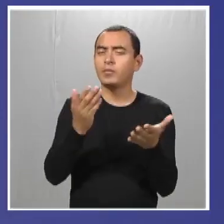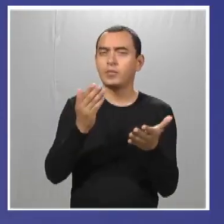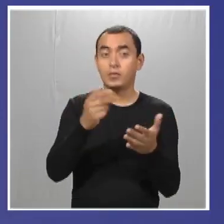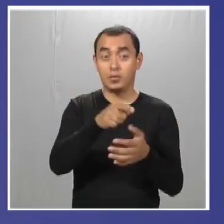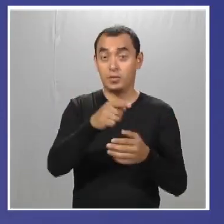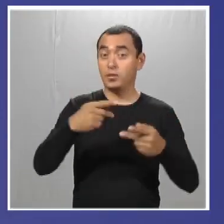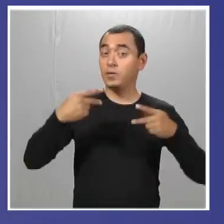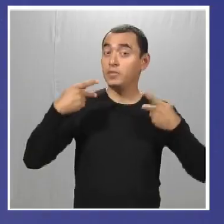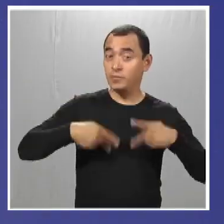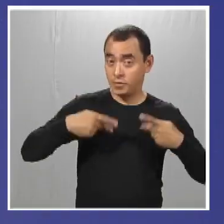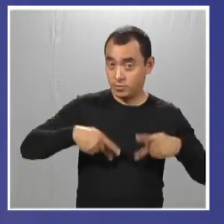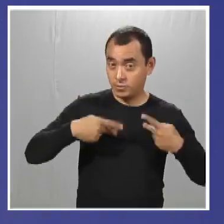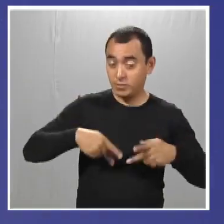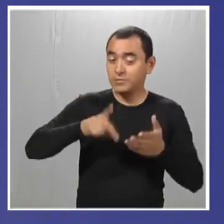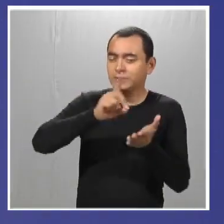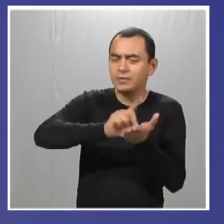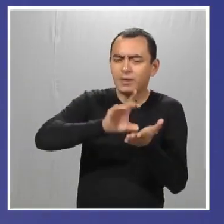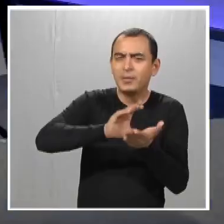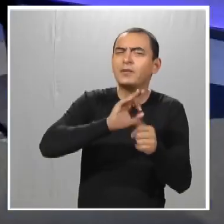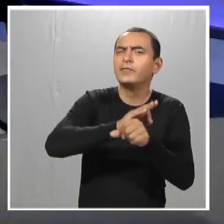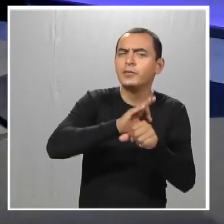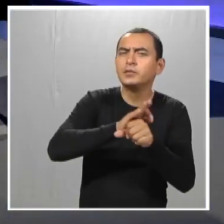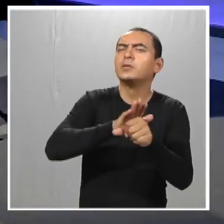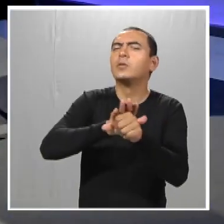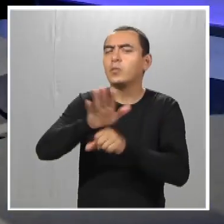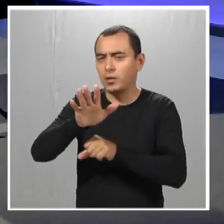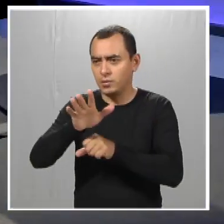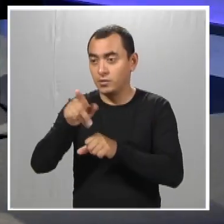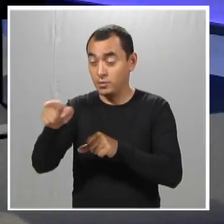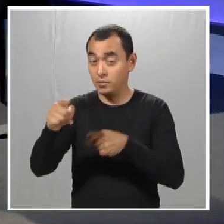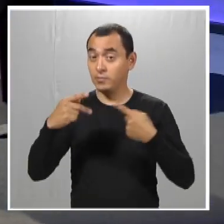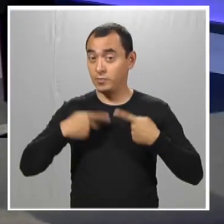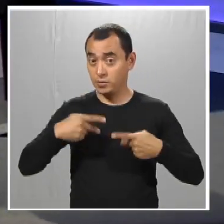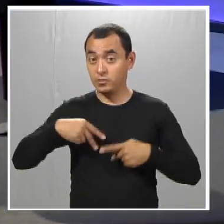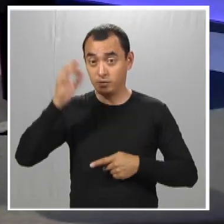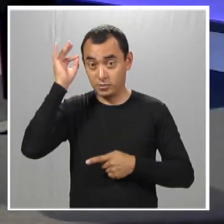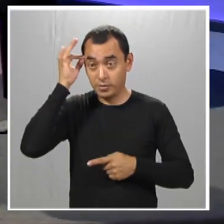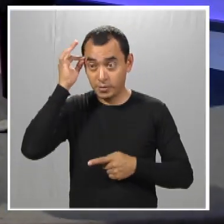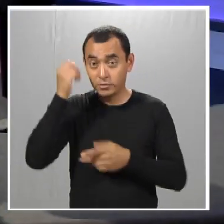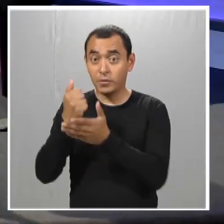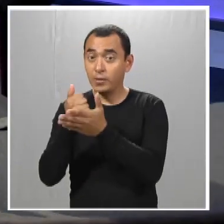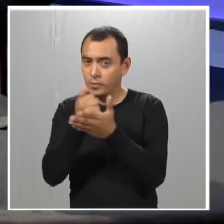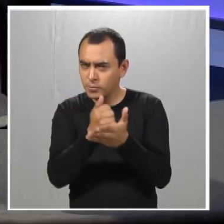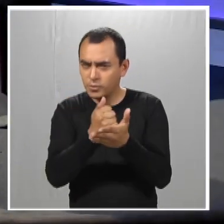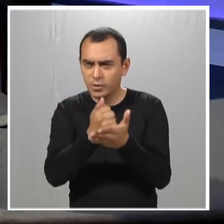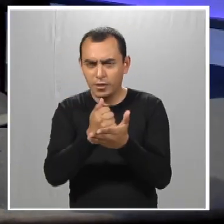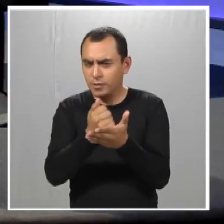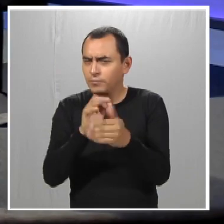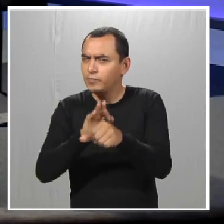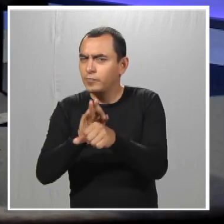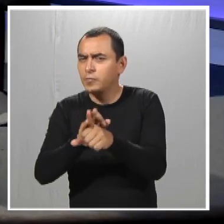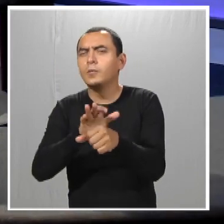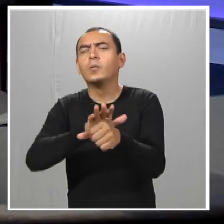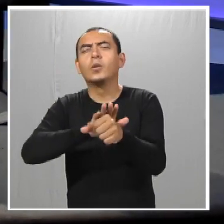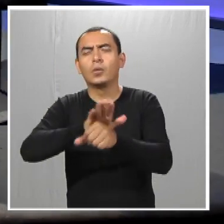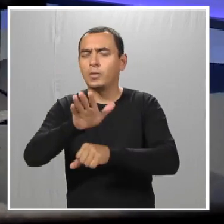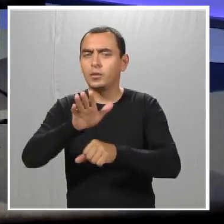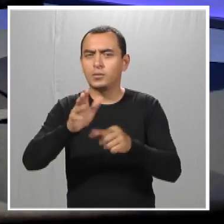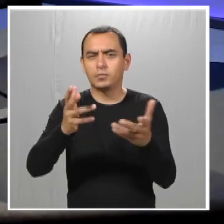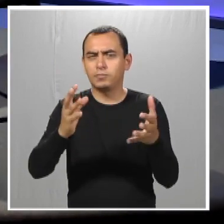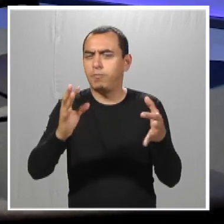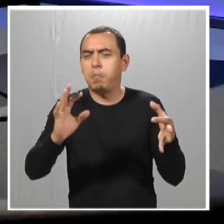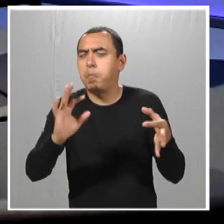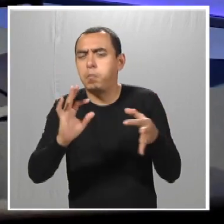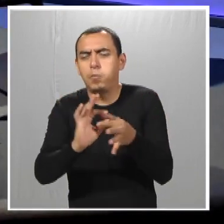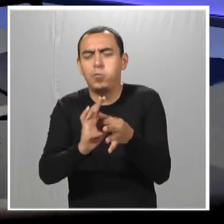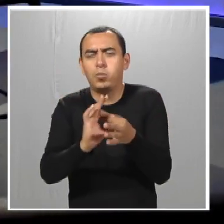hay para las personas con alguna discapacidad y qué beneficios hay para las personas voluntarias cuando se hace